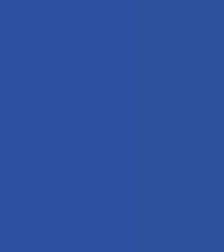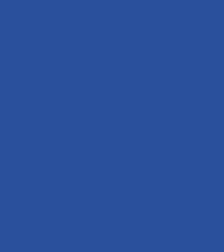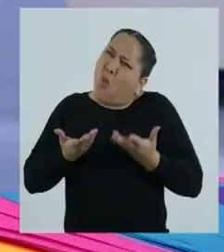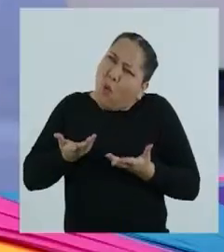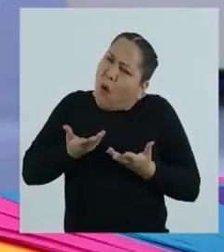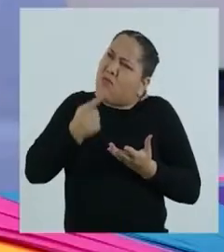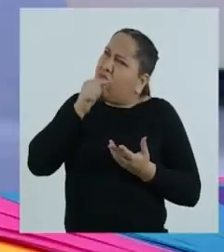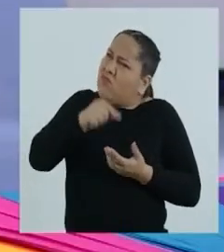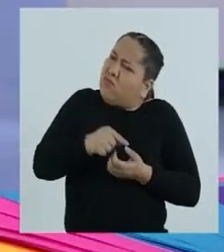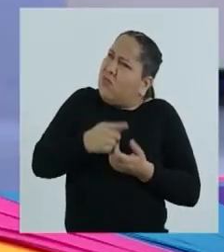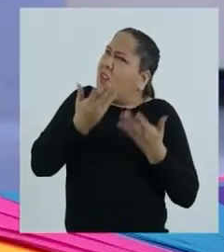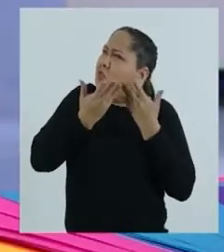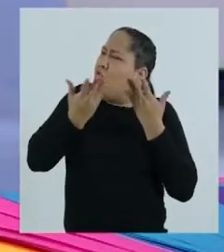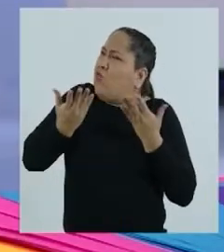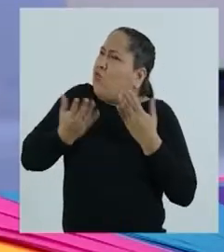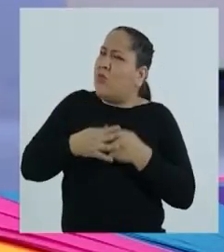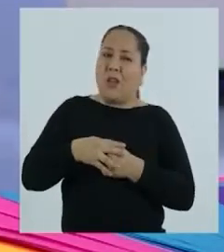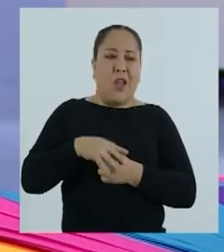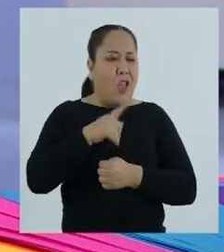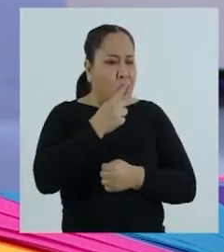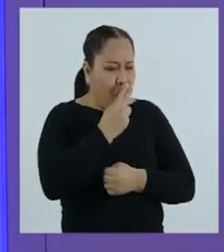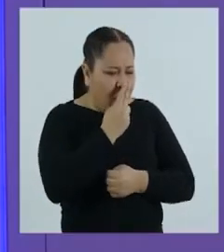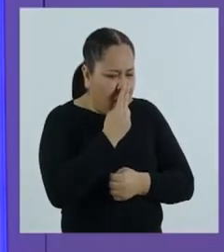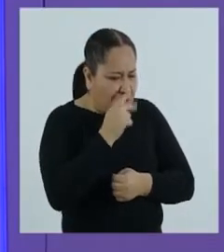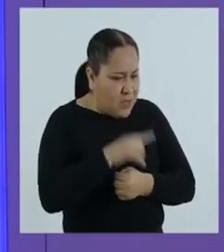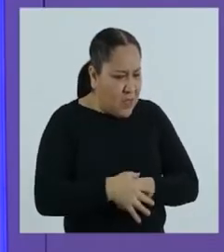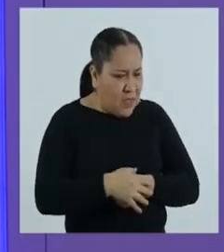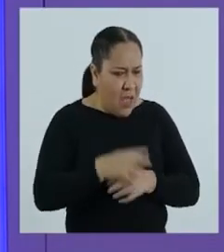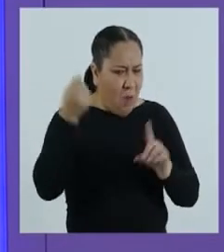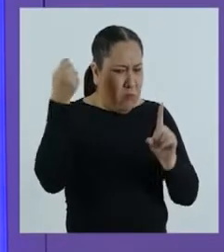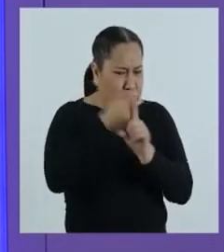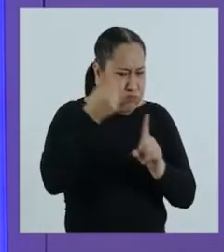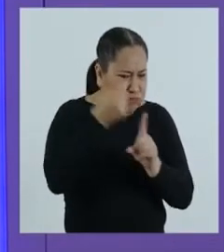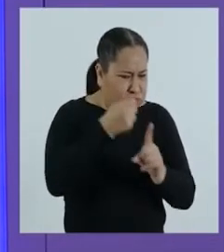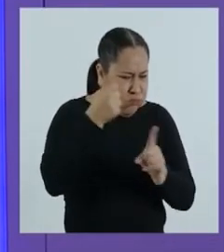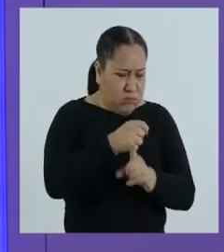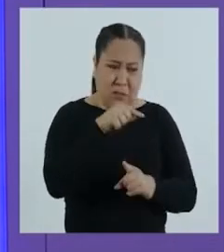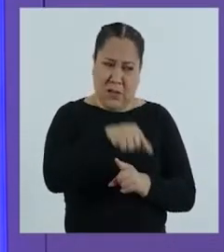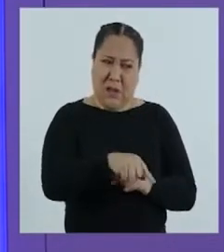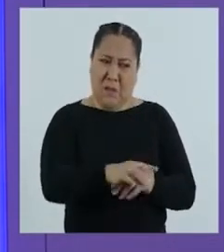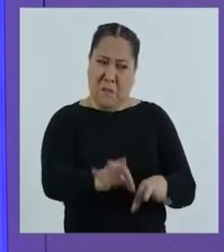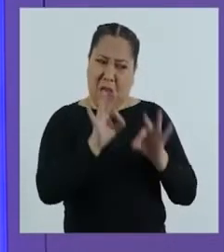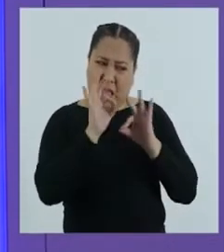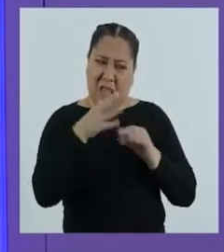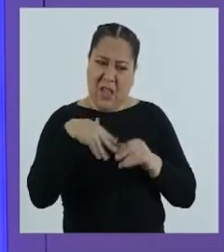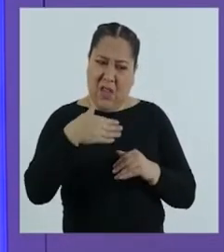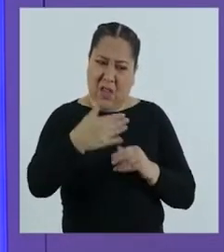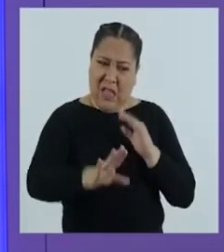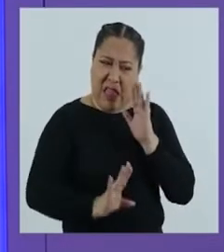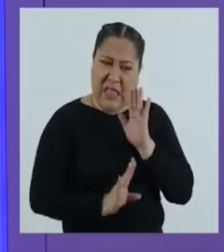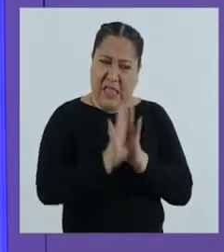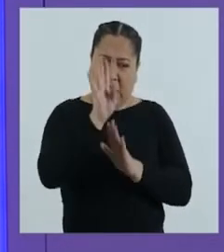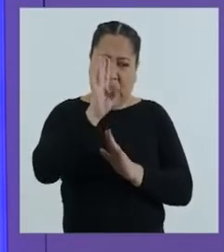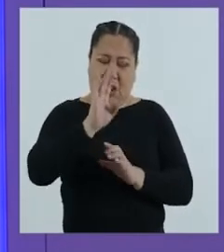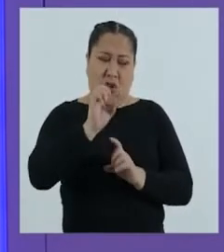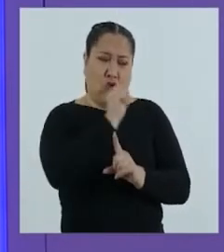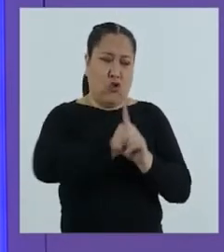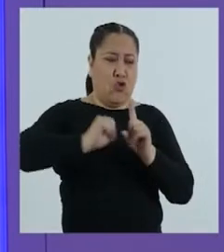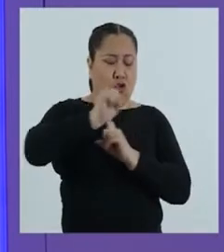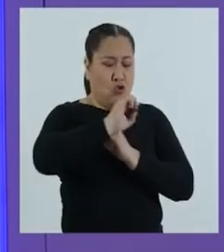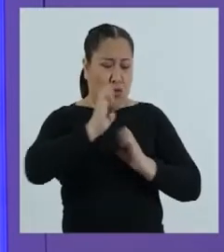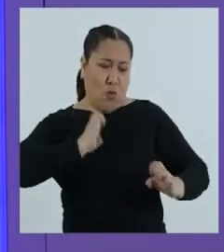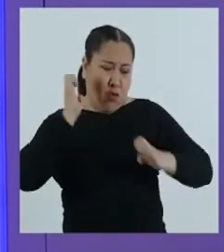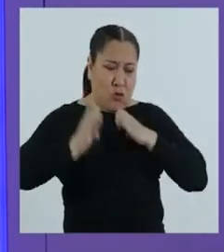¿Y cuáles son esas consecuencias? Tocino. Ser víctima de violencia tiene fuertes secuelas en el